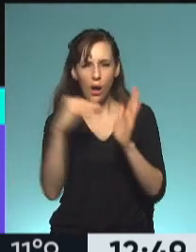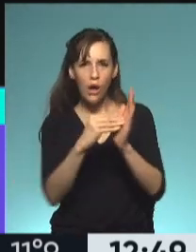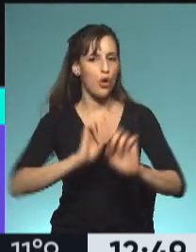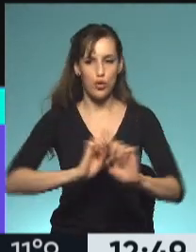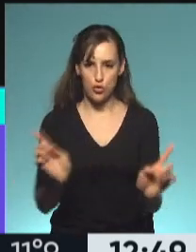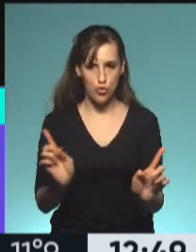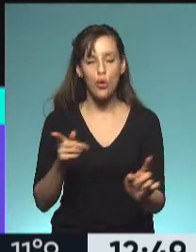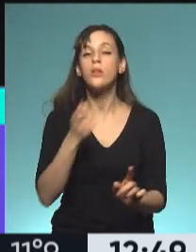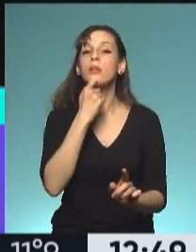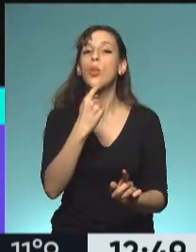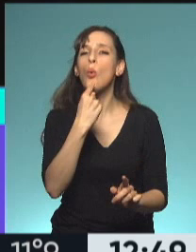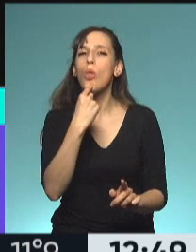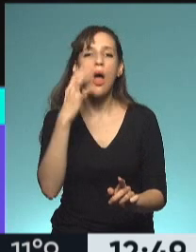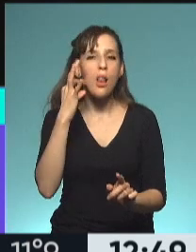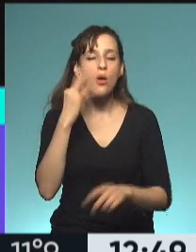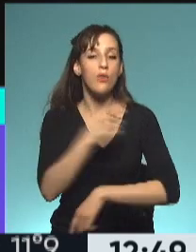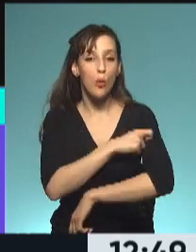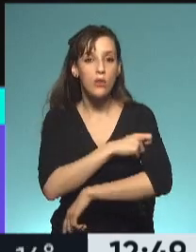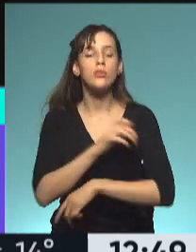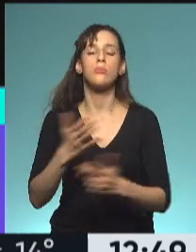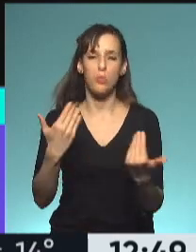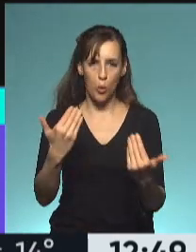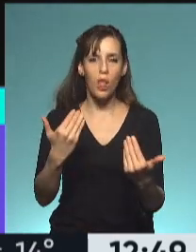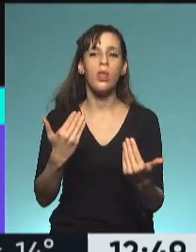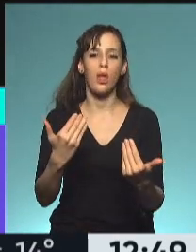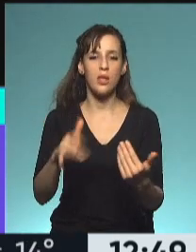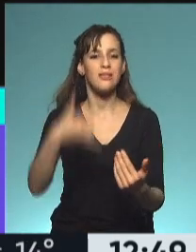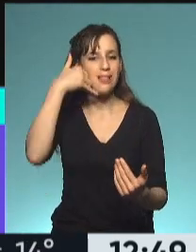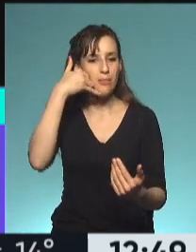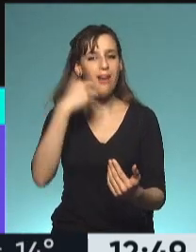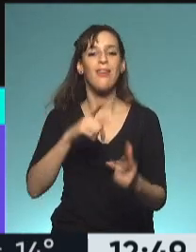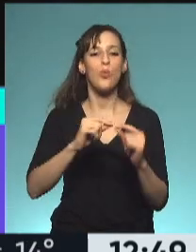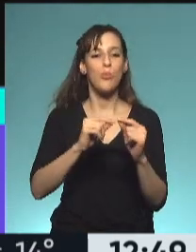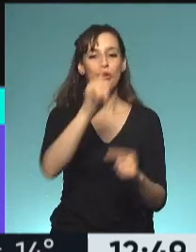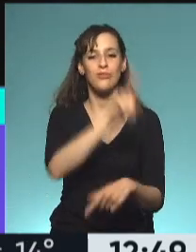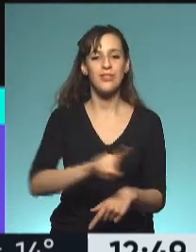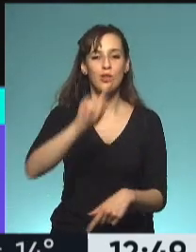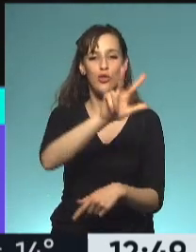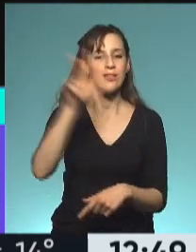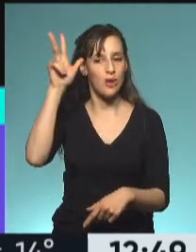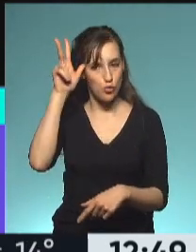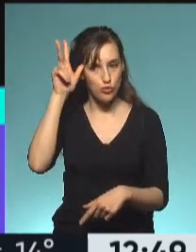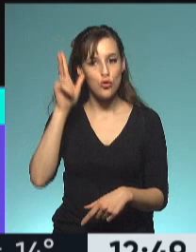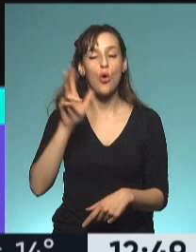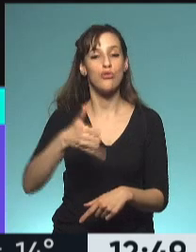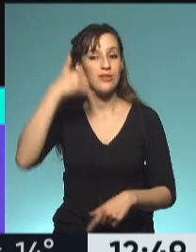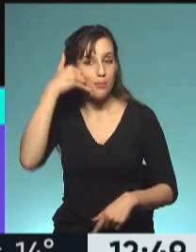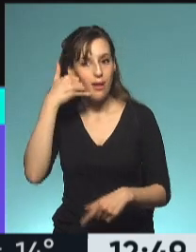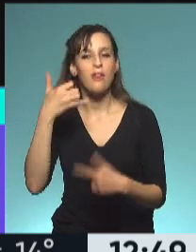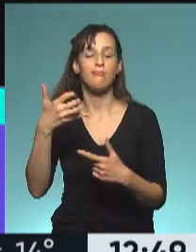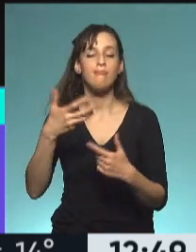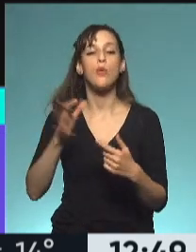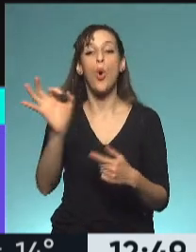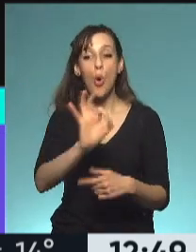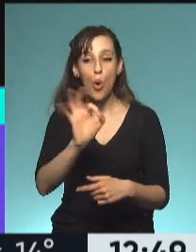vacunación o demás, siempre pueden comunicarse con el PAMI Escucha al 138 o encontrar la información